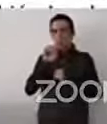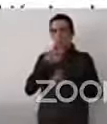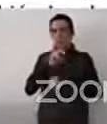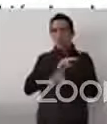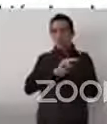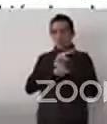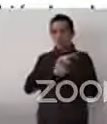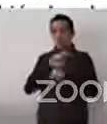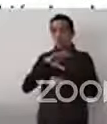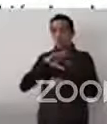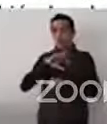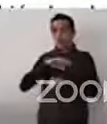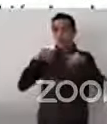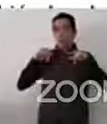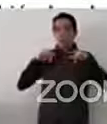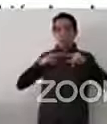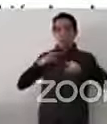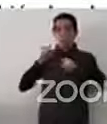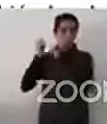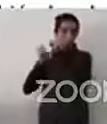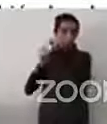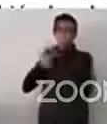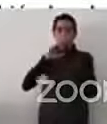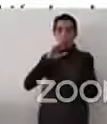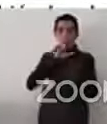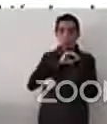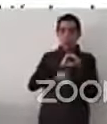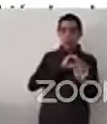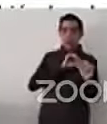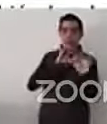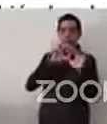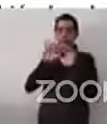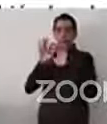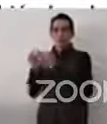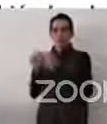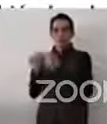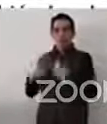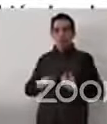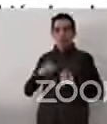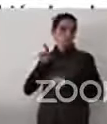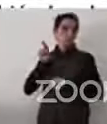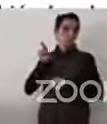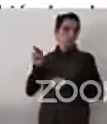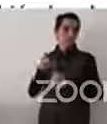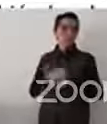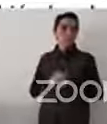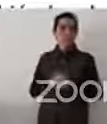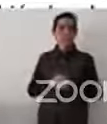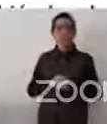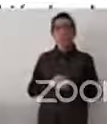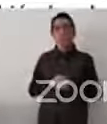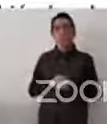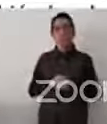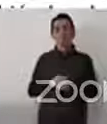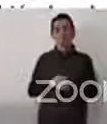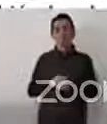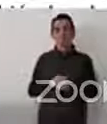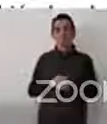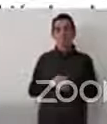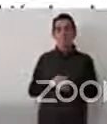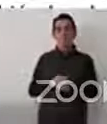también Montevideo reconoce mucho el aporte de la población afrodescendiente. Y les decía que